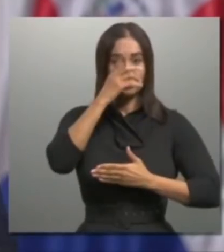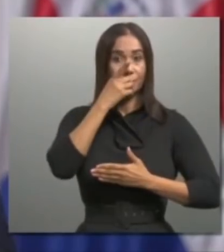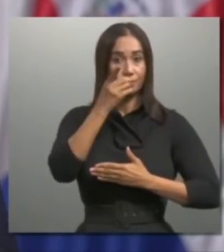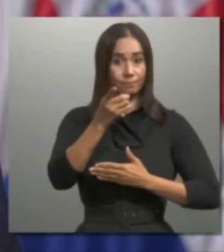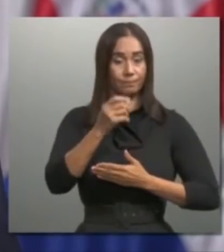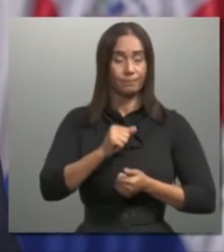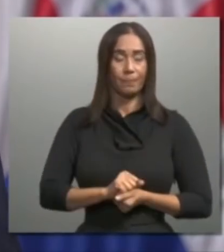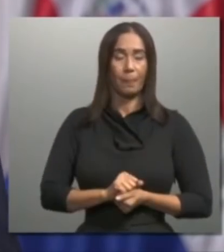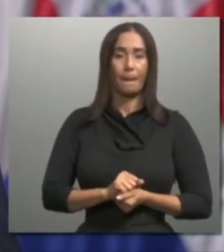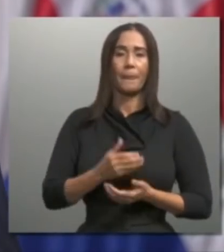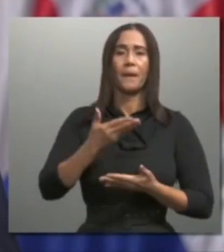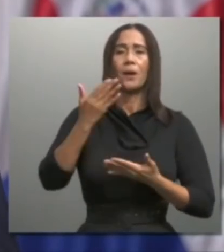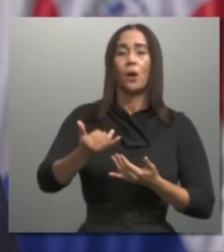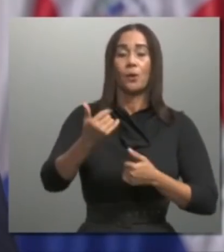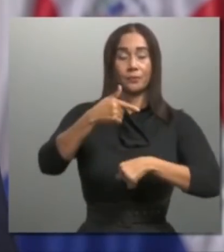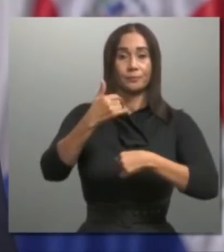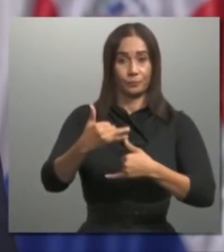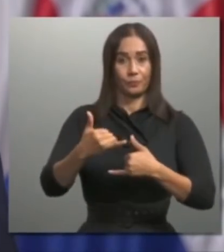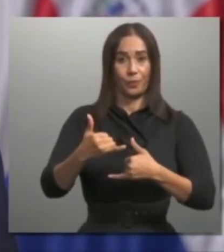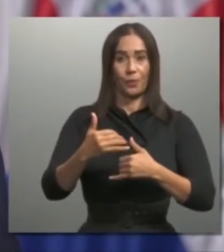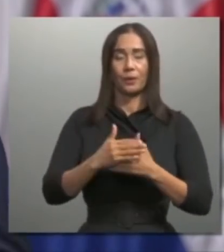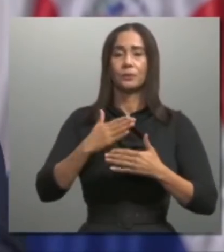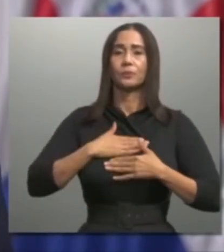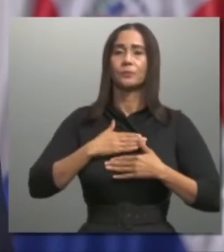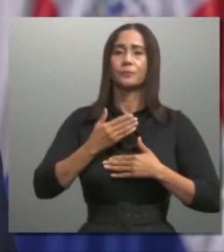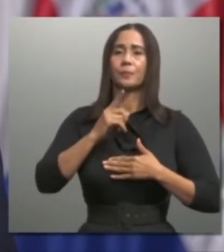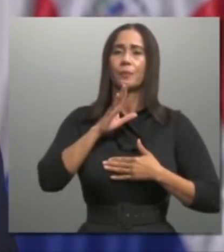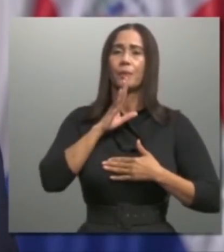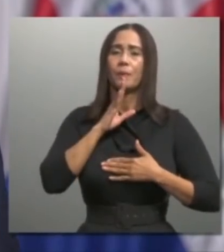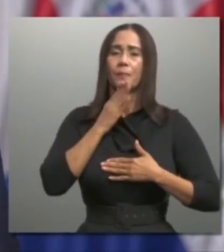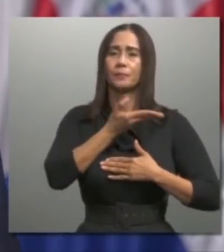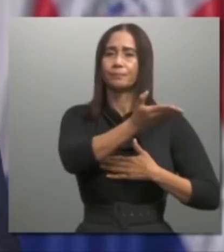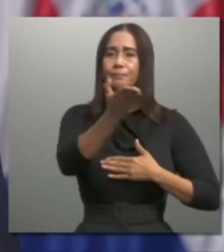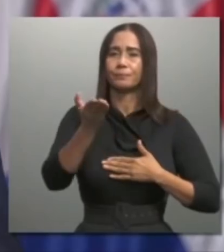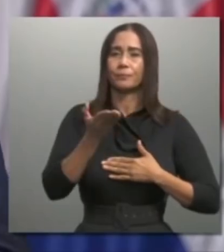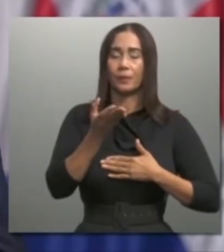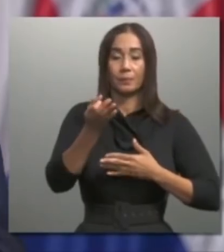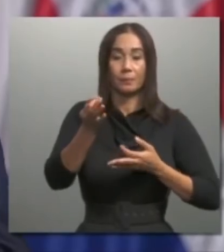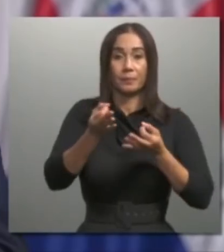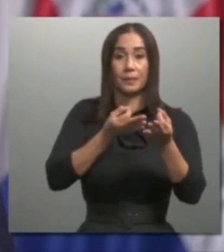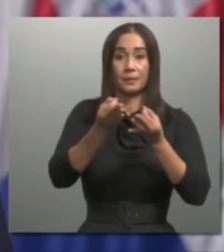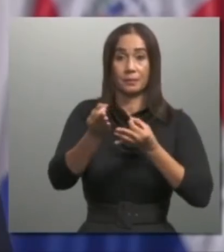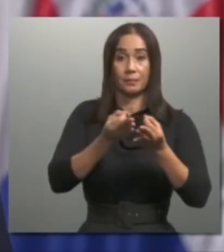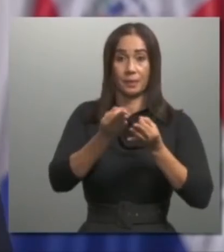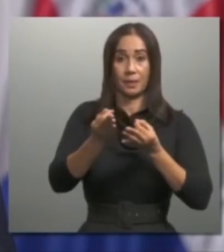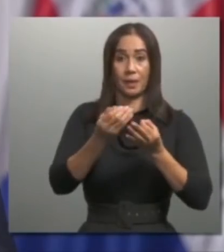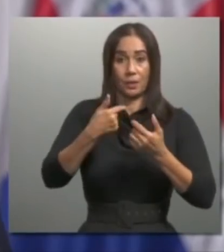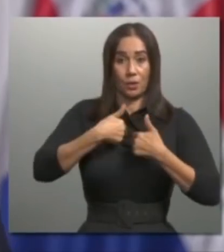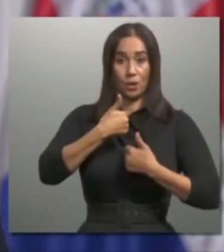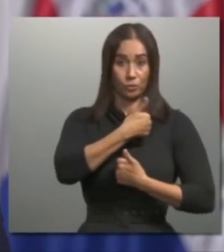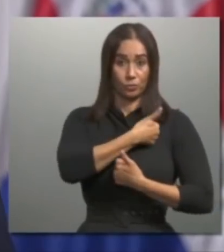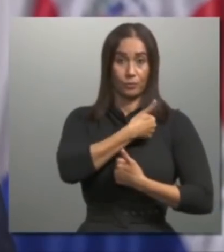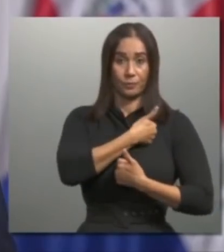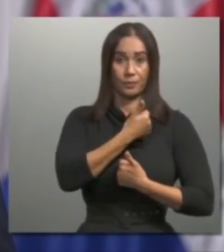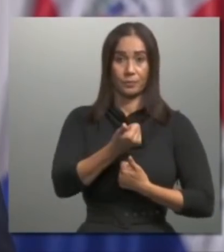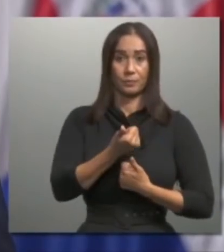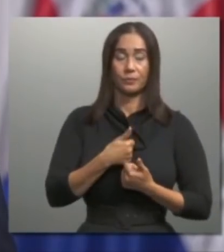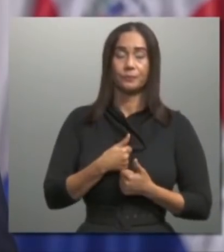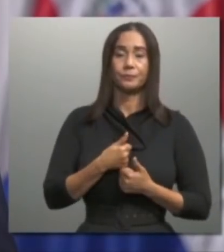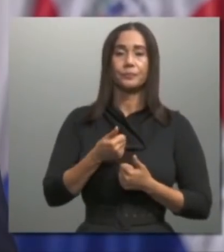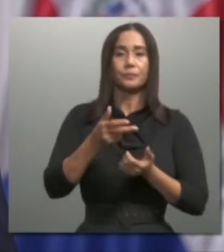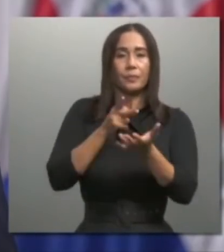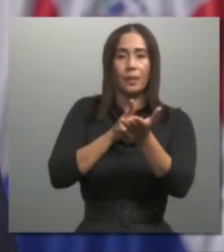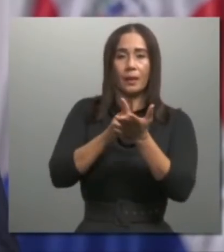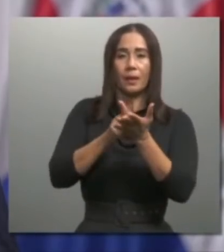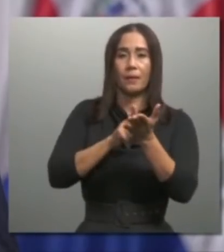Y es por eso, en esta ocasión, me dirijo a mi pueblo para explicarles sin intermediarios y por mi voz la